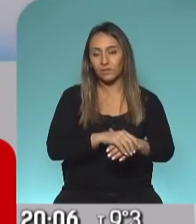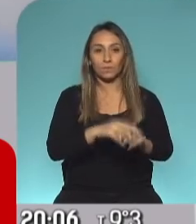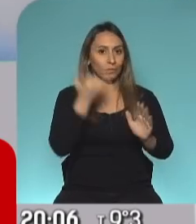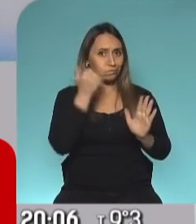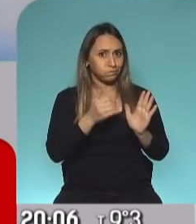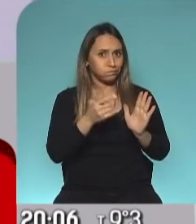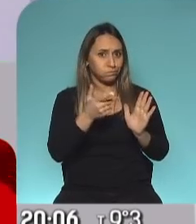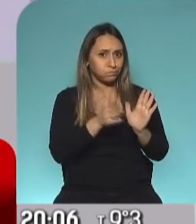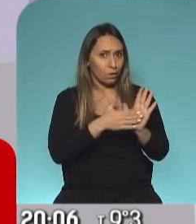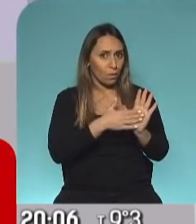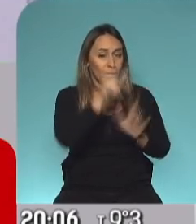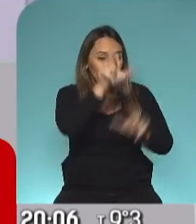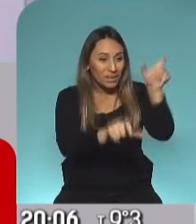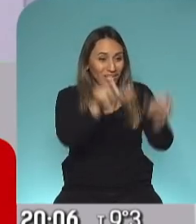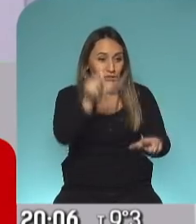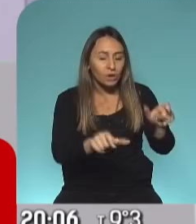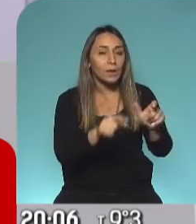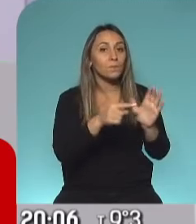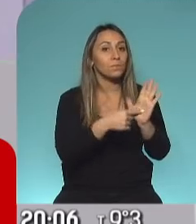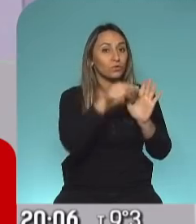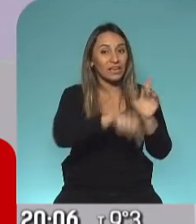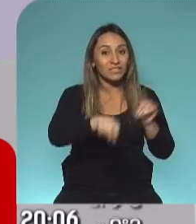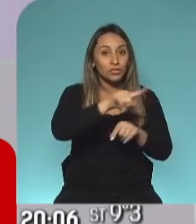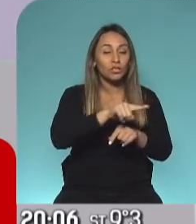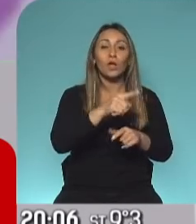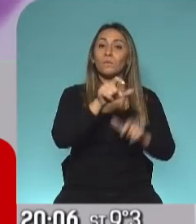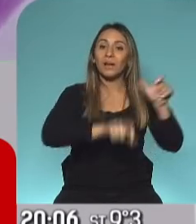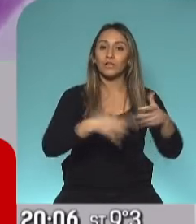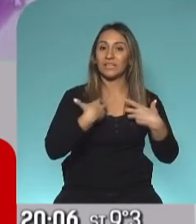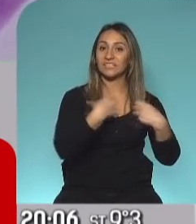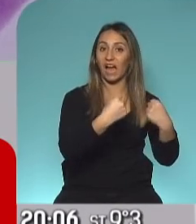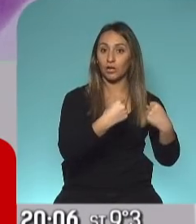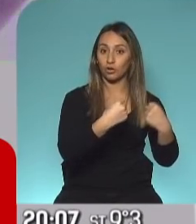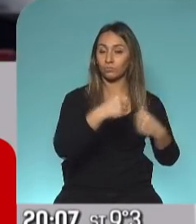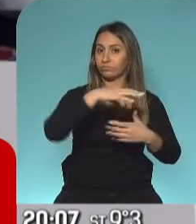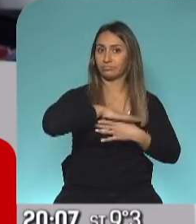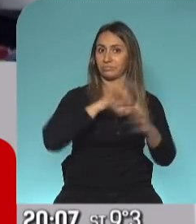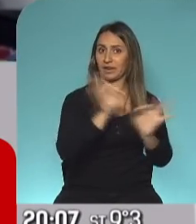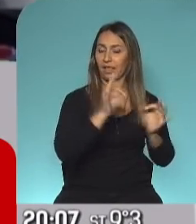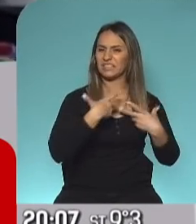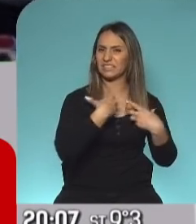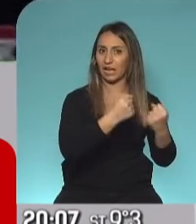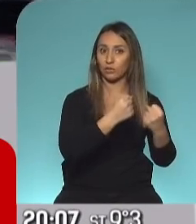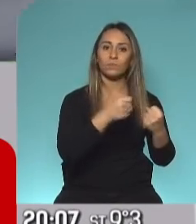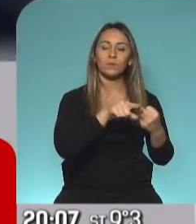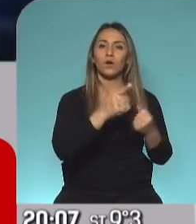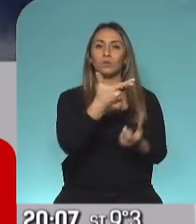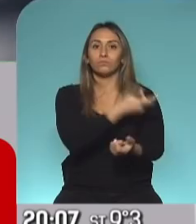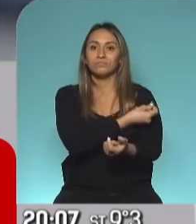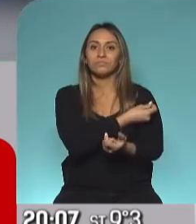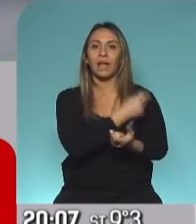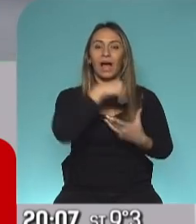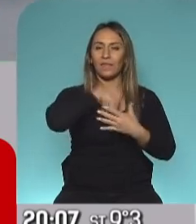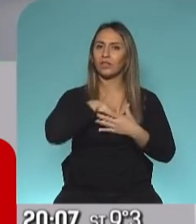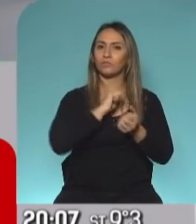personas, a eso voy. Pero no infectados. Se prueban en pacientes sanos, se testean los anticuerpos y esos anticuerpos son